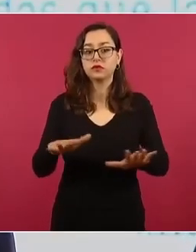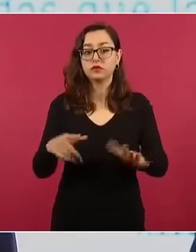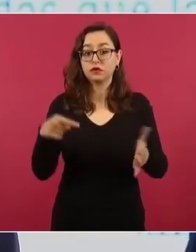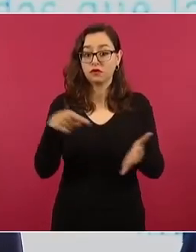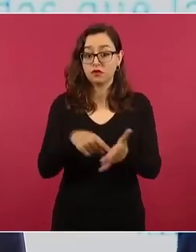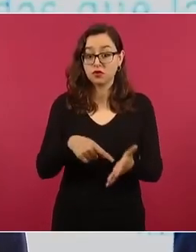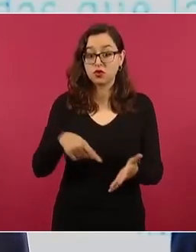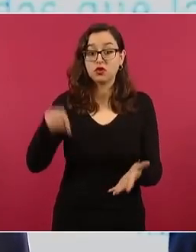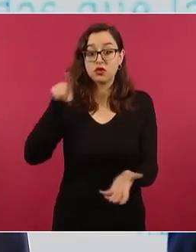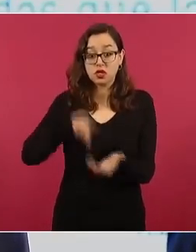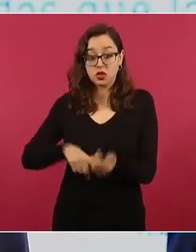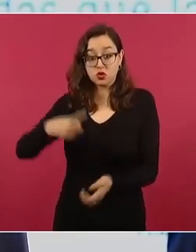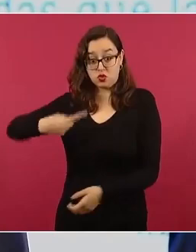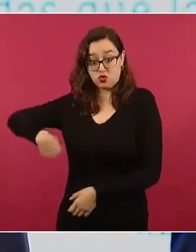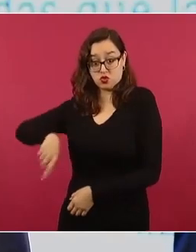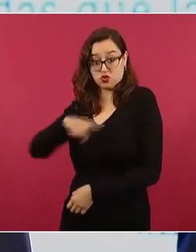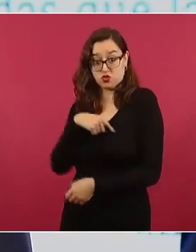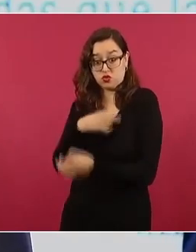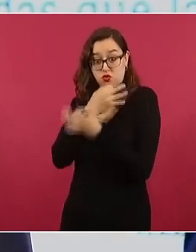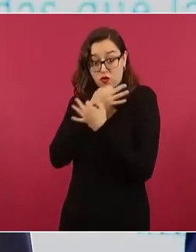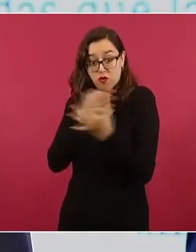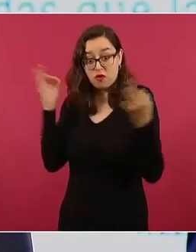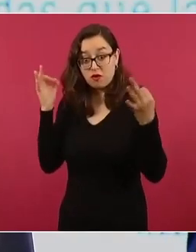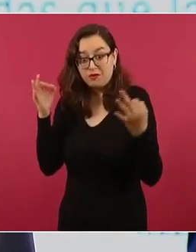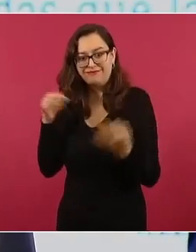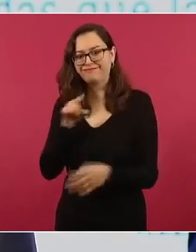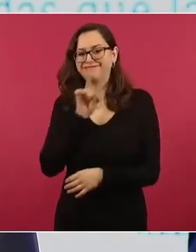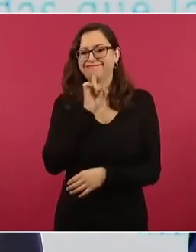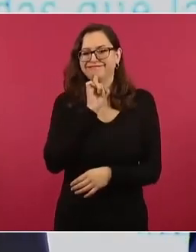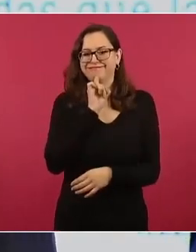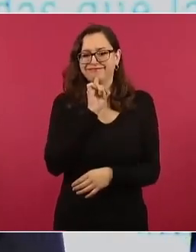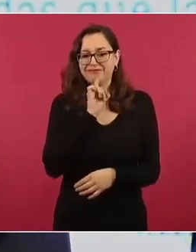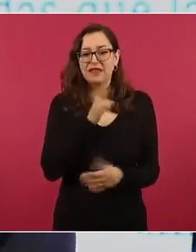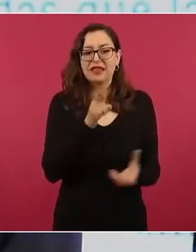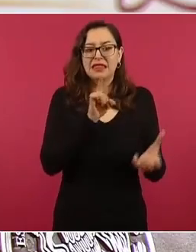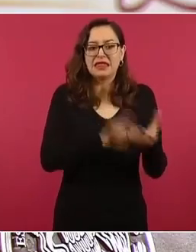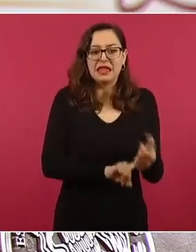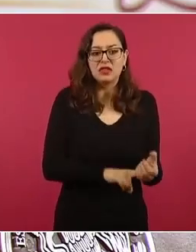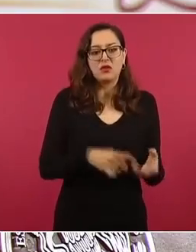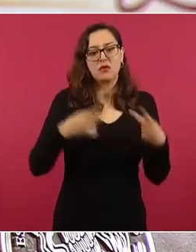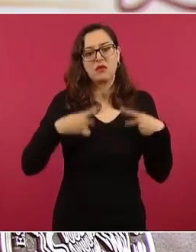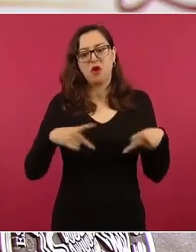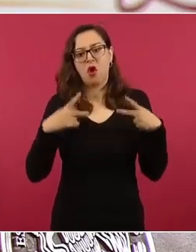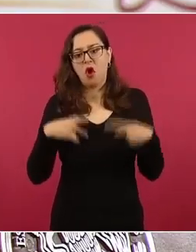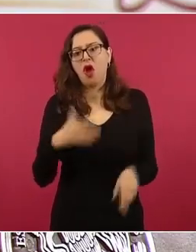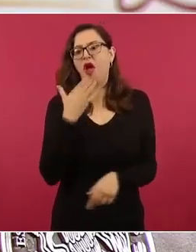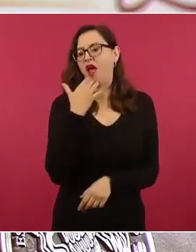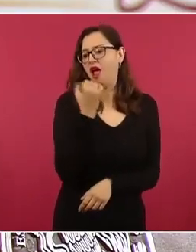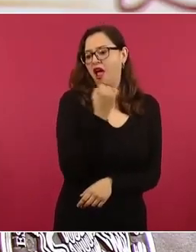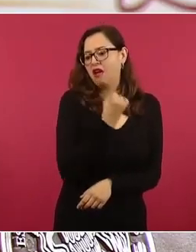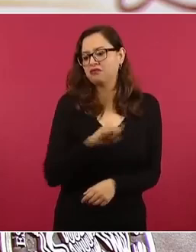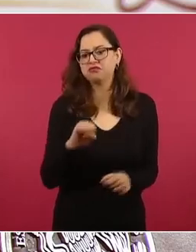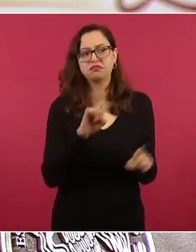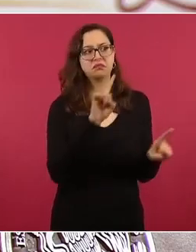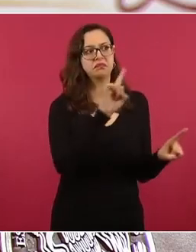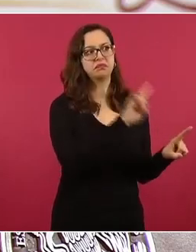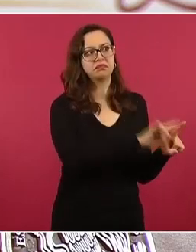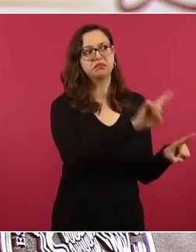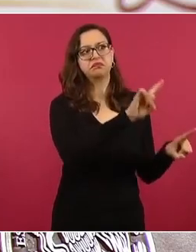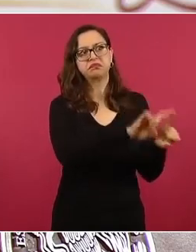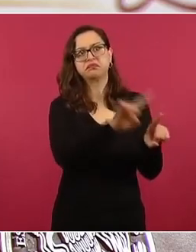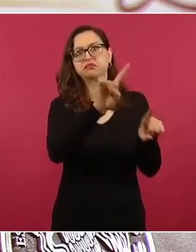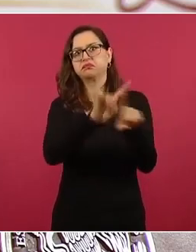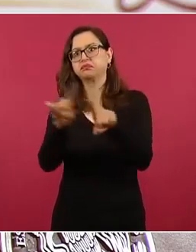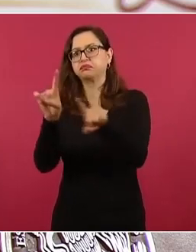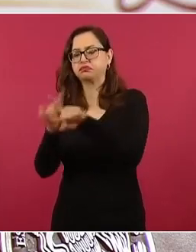de un proceso de investigación y de análisis técnico y científico que contó con el apoyo y asesoría de un comité